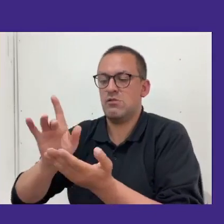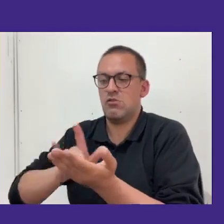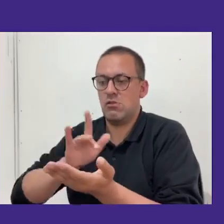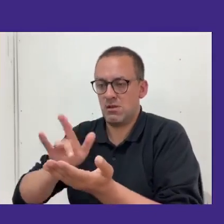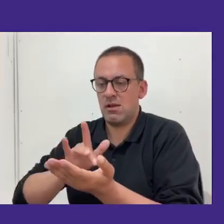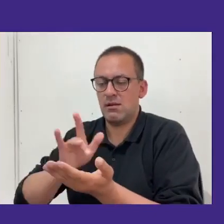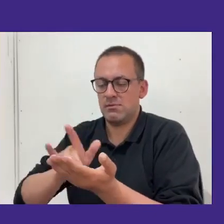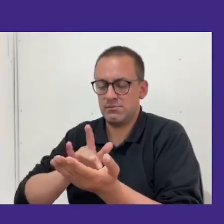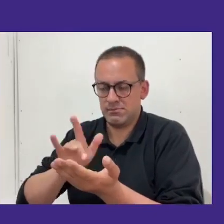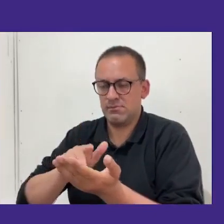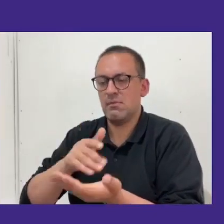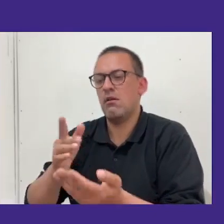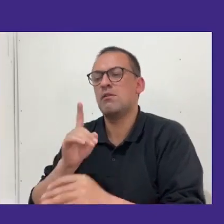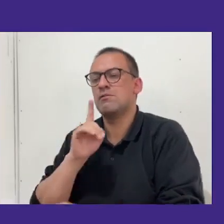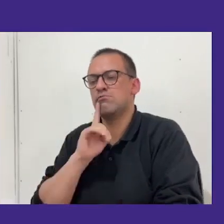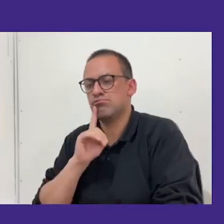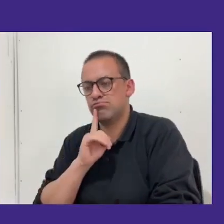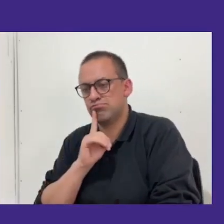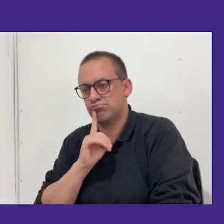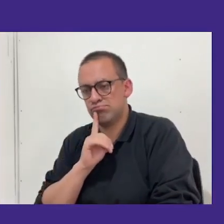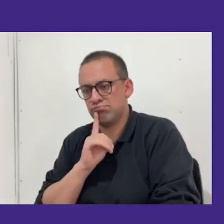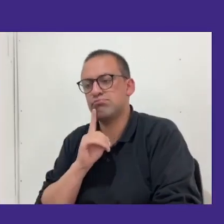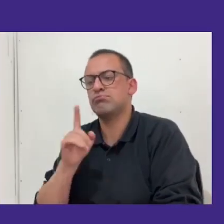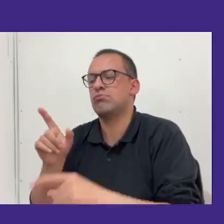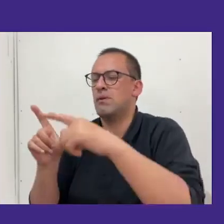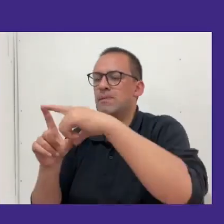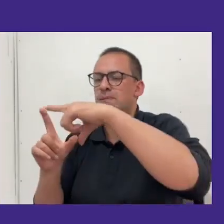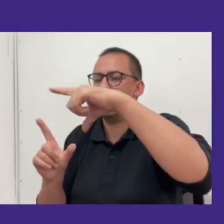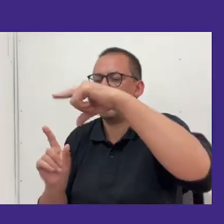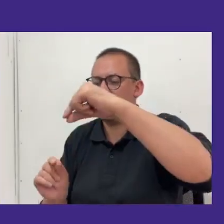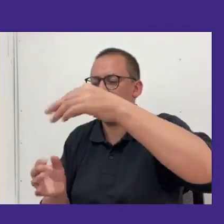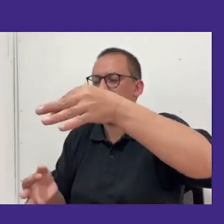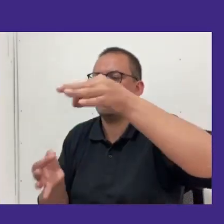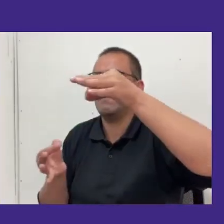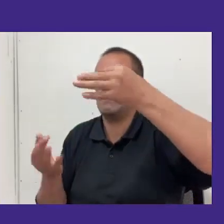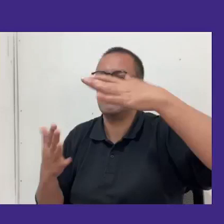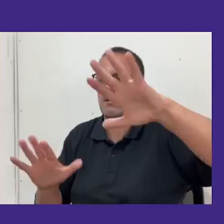digital y ahora ya tenemos los primeros modelos de tarjetas en física.